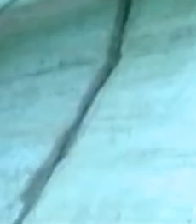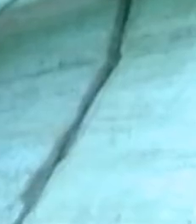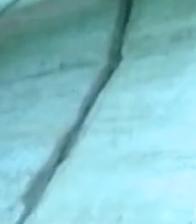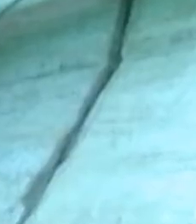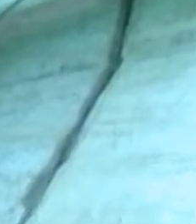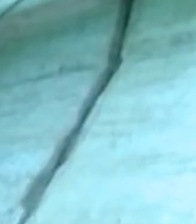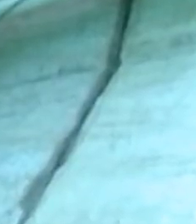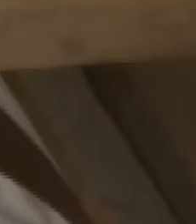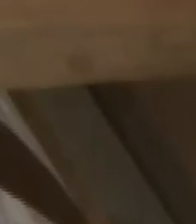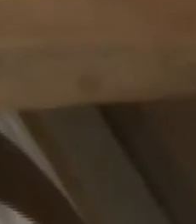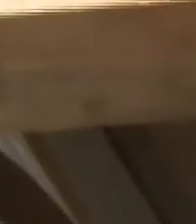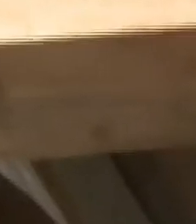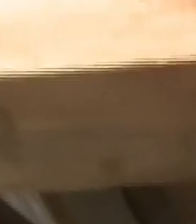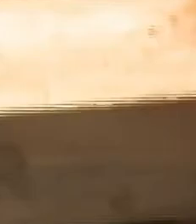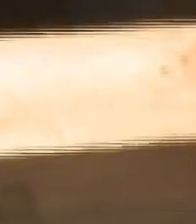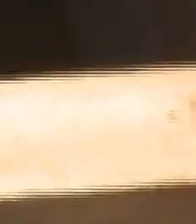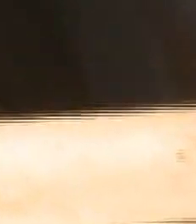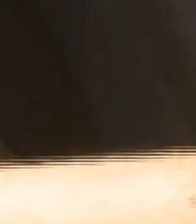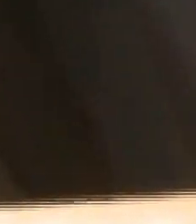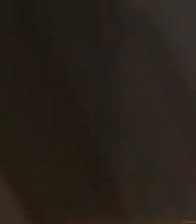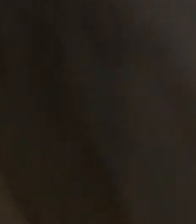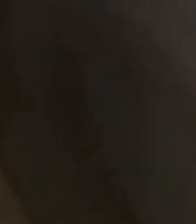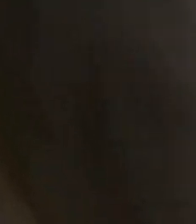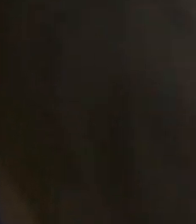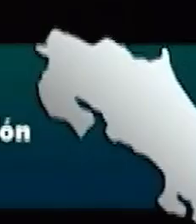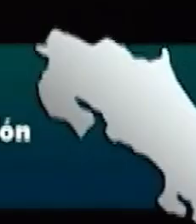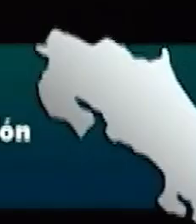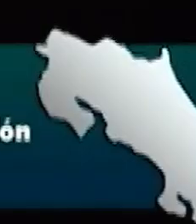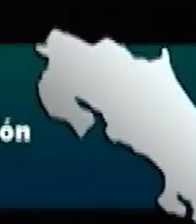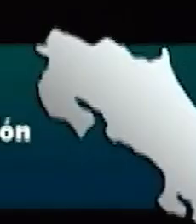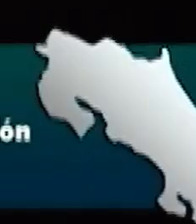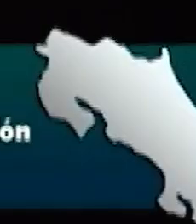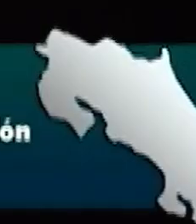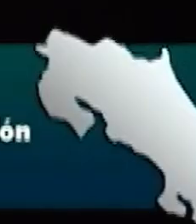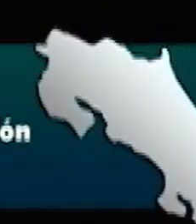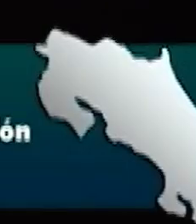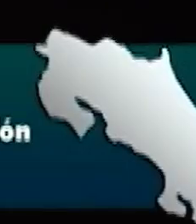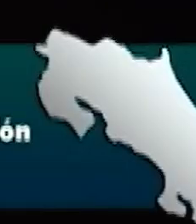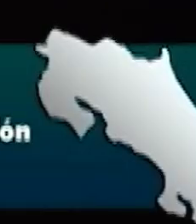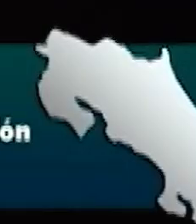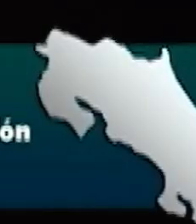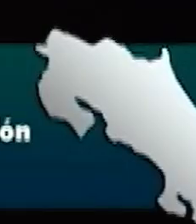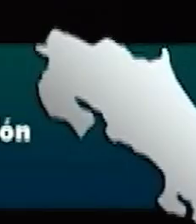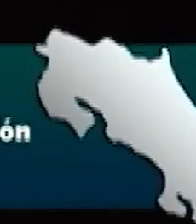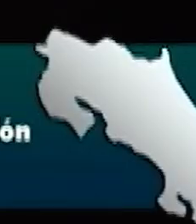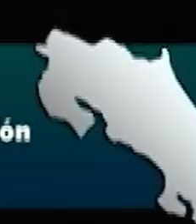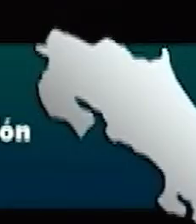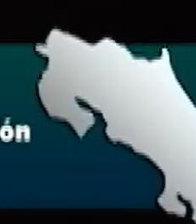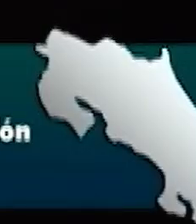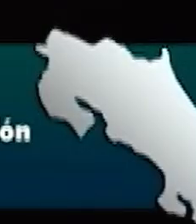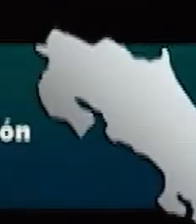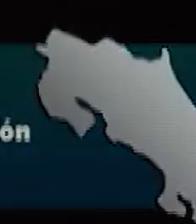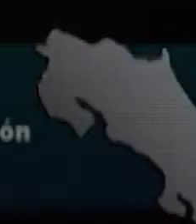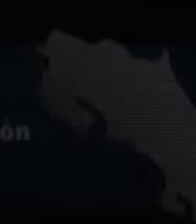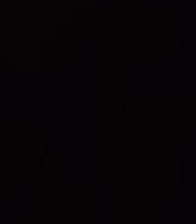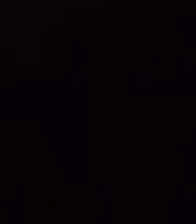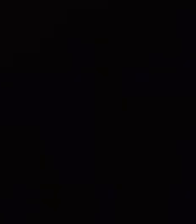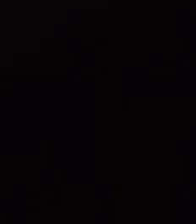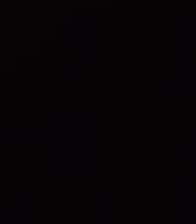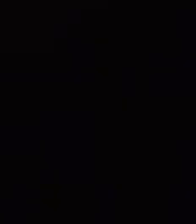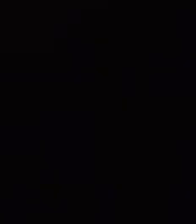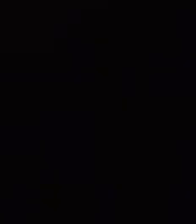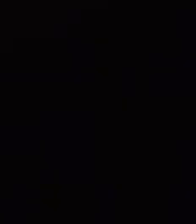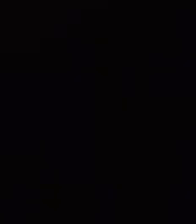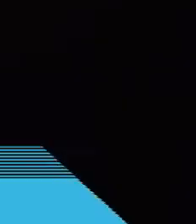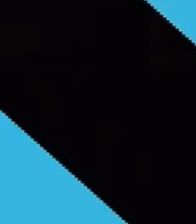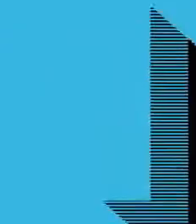fundamentales como son el de el agua potable el agua para consumo en las casas y el de recolección de las aguas residuales tratamiento y disposición